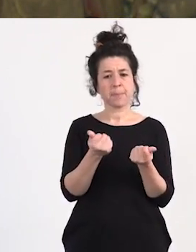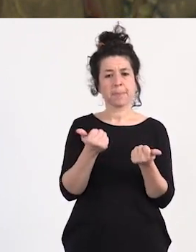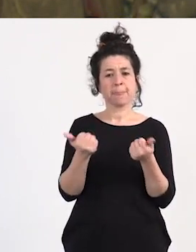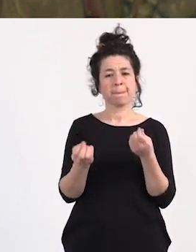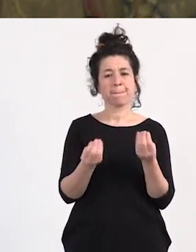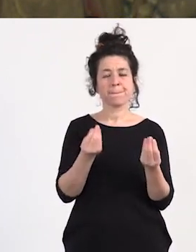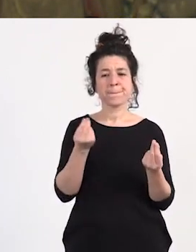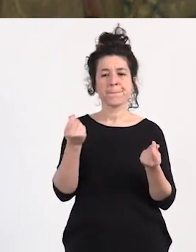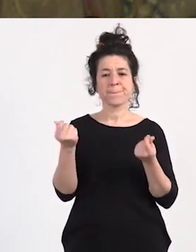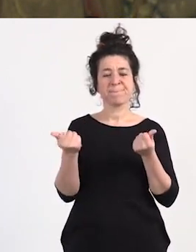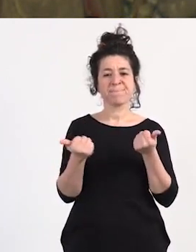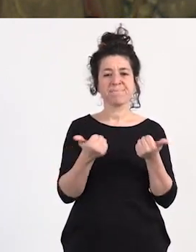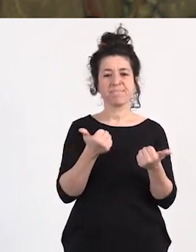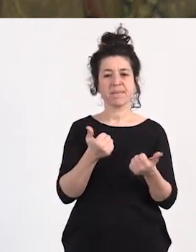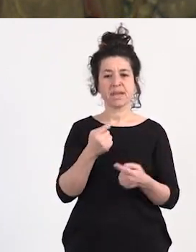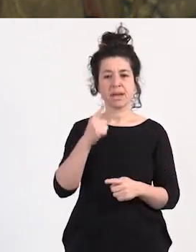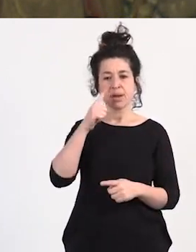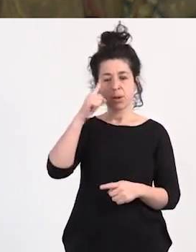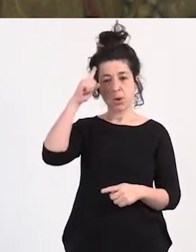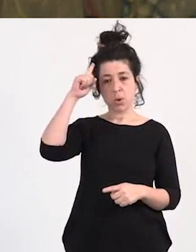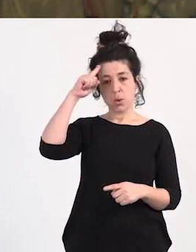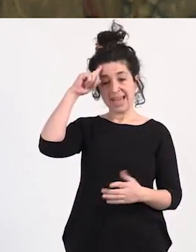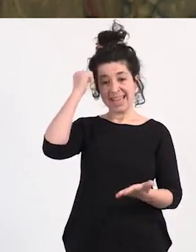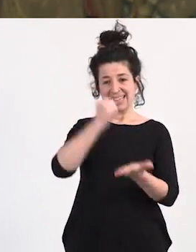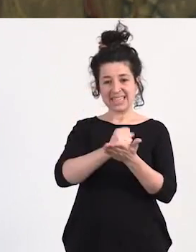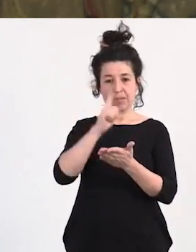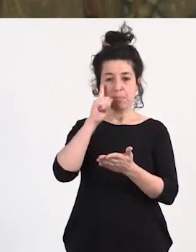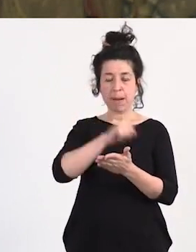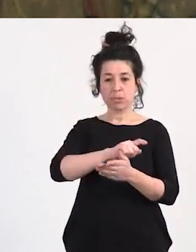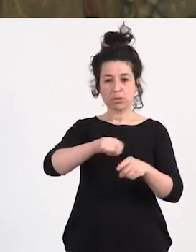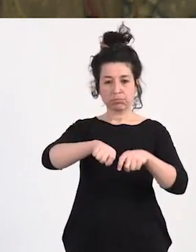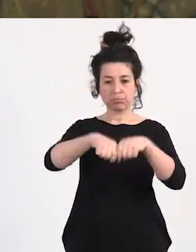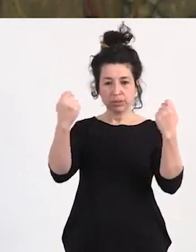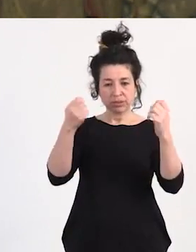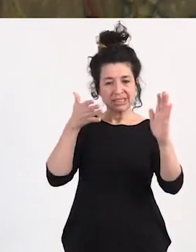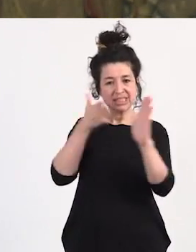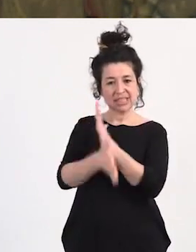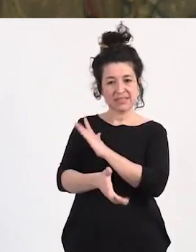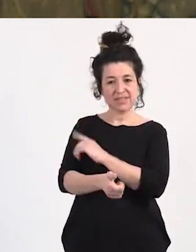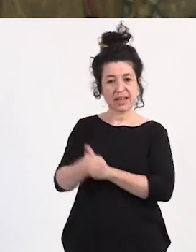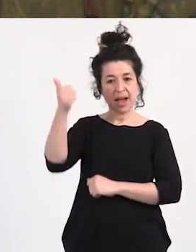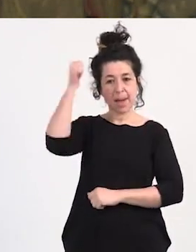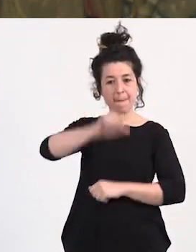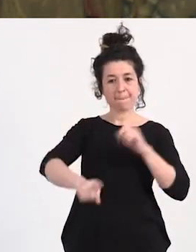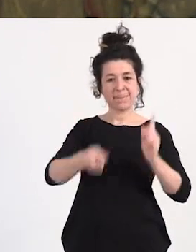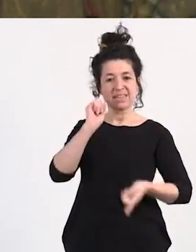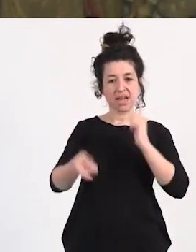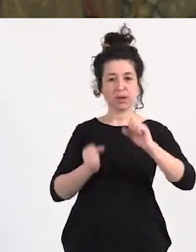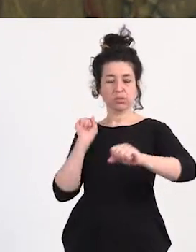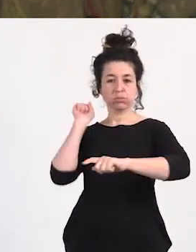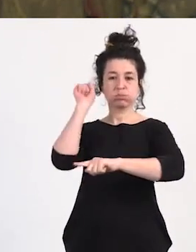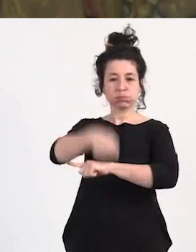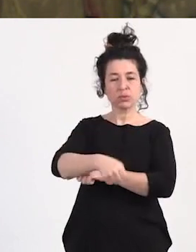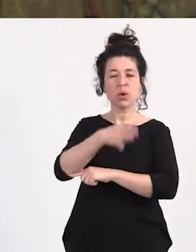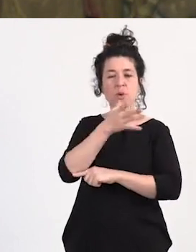con el estigma puta es vencer al patriarcado porque nos empoderamos en nuestra